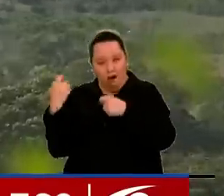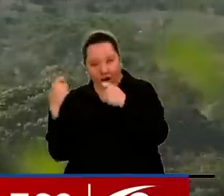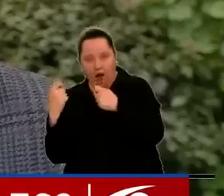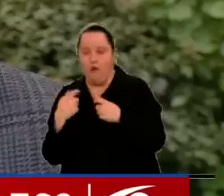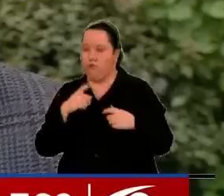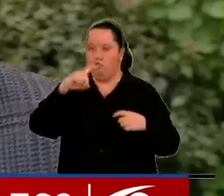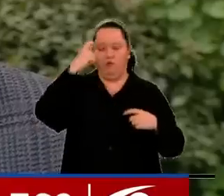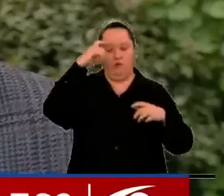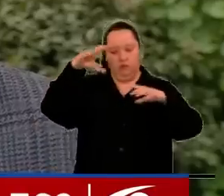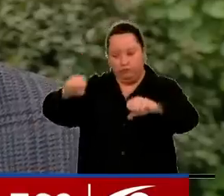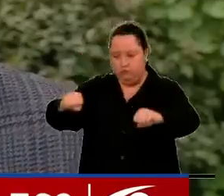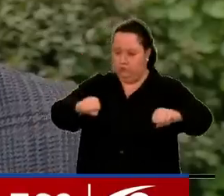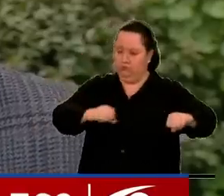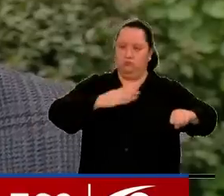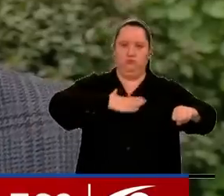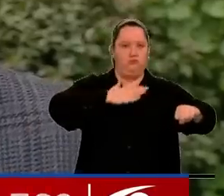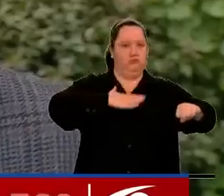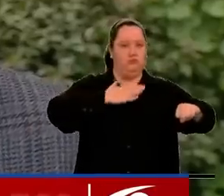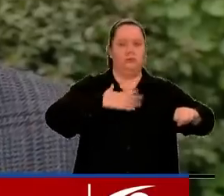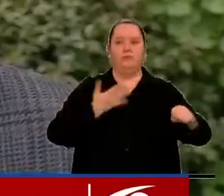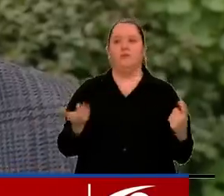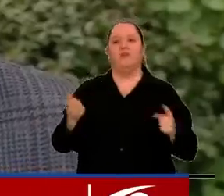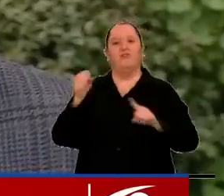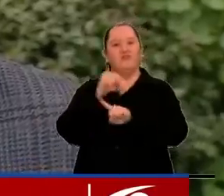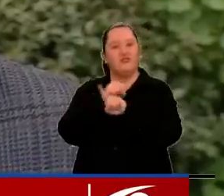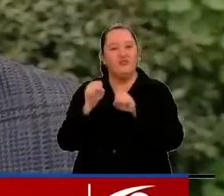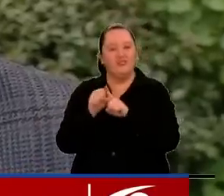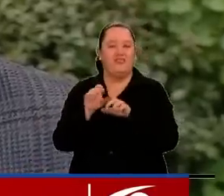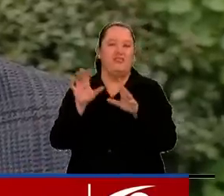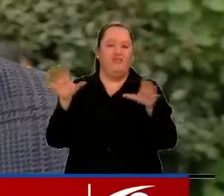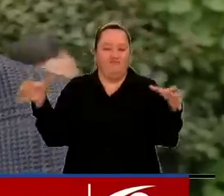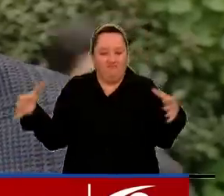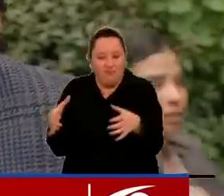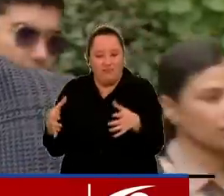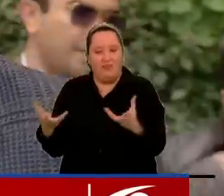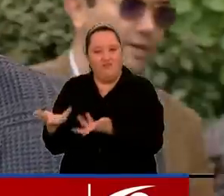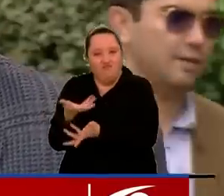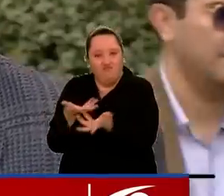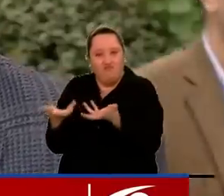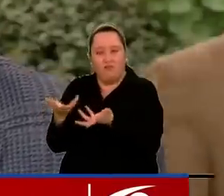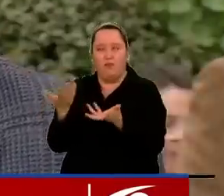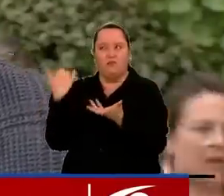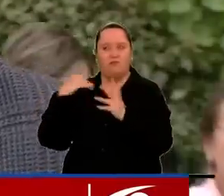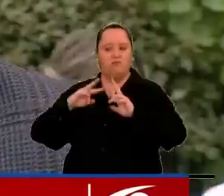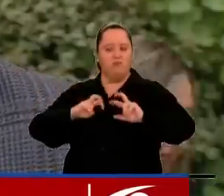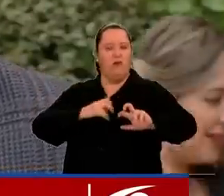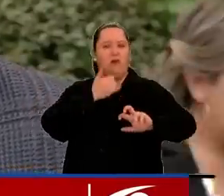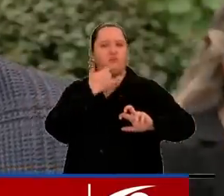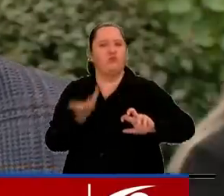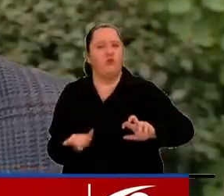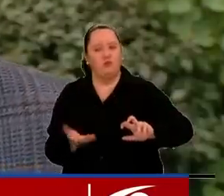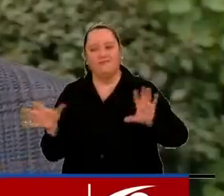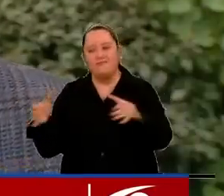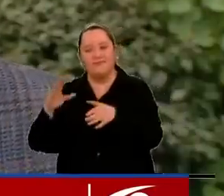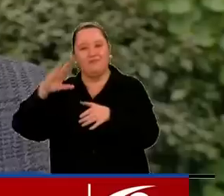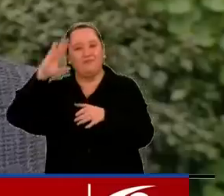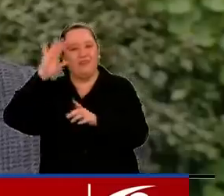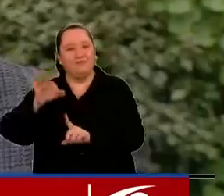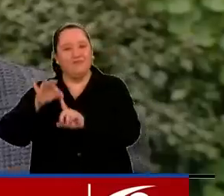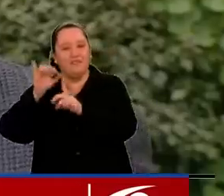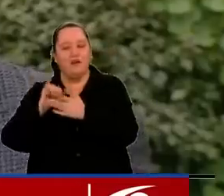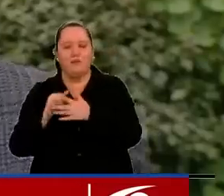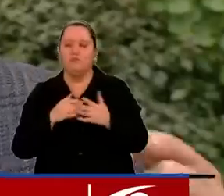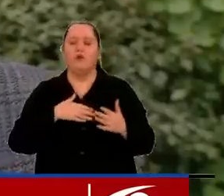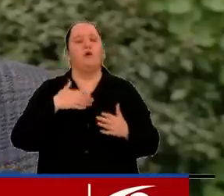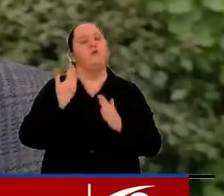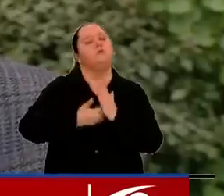que hoy con la Sociedad de Activos Especiales estamos investigando qué pasó. Si son bienes que se perdieron en el